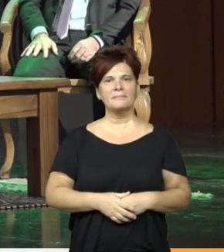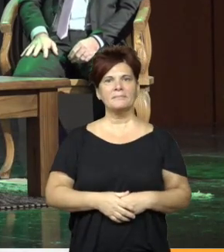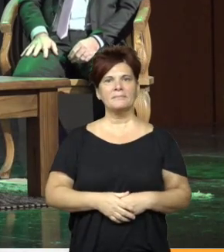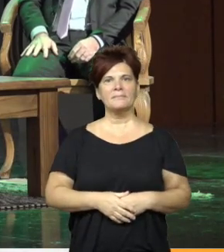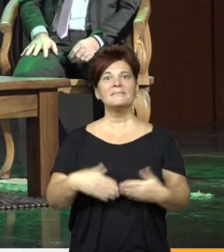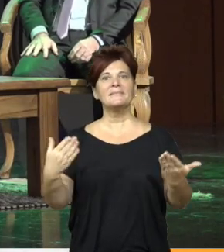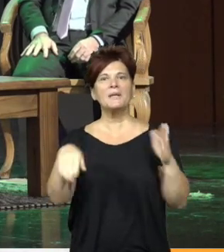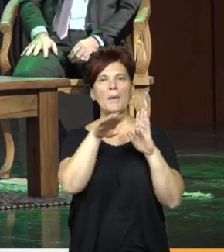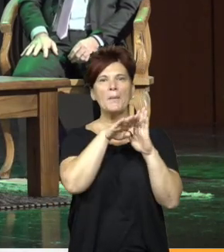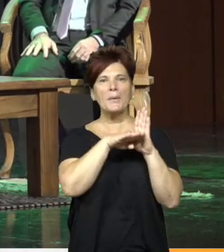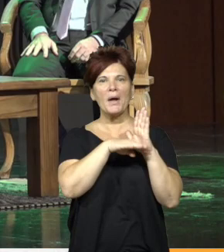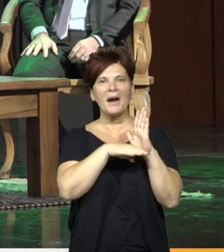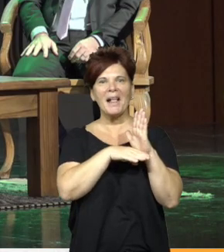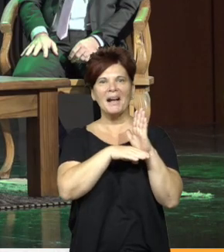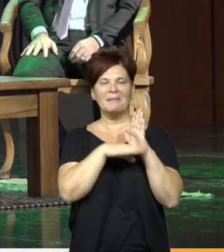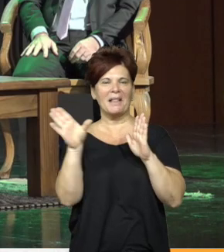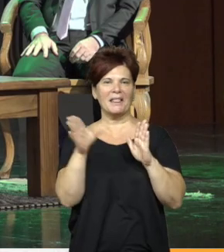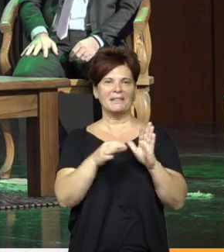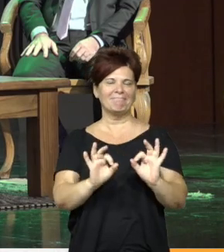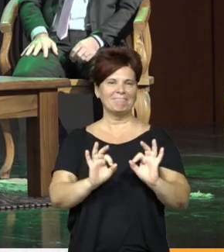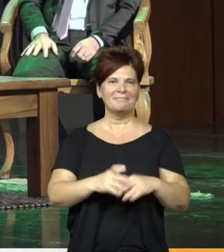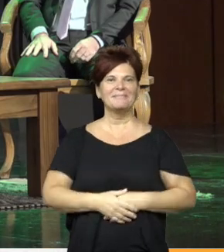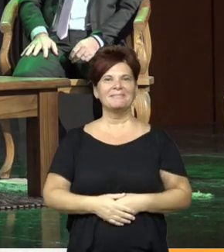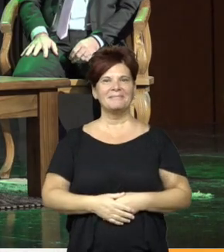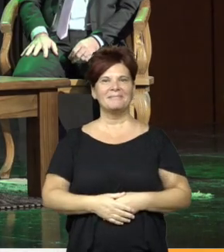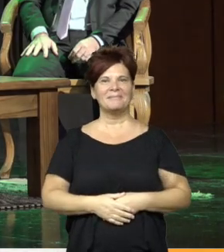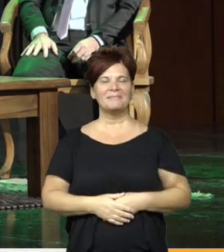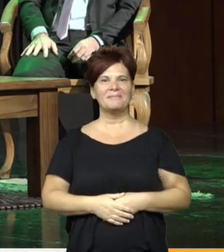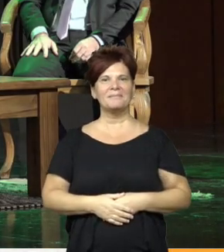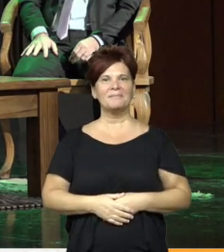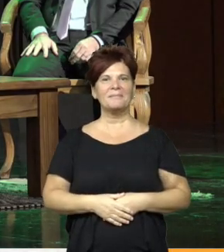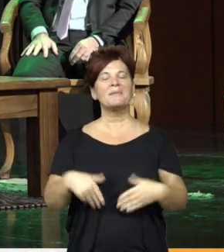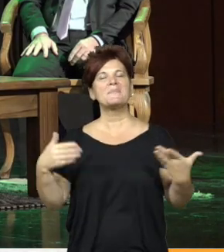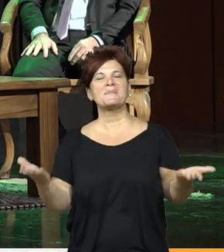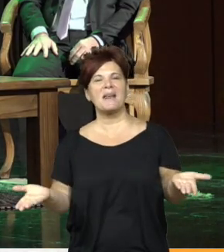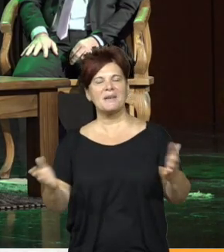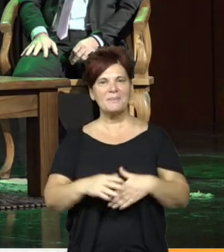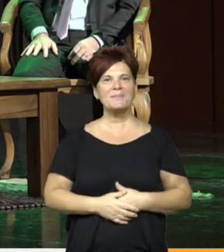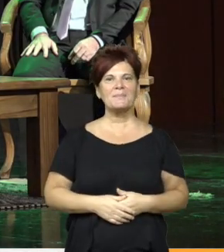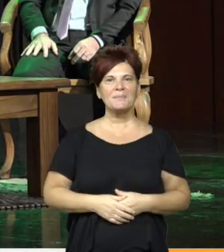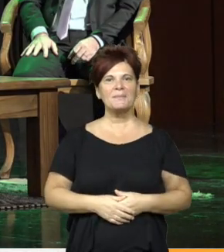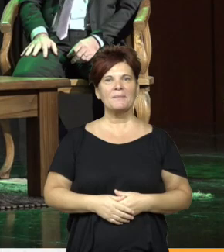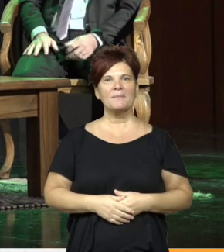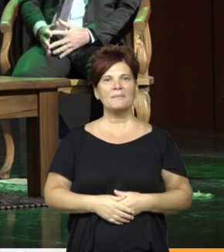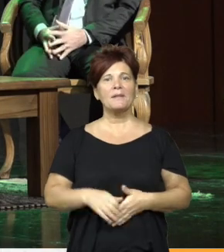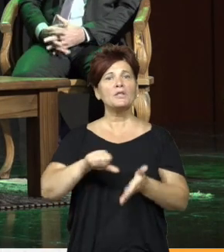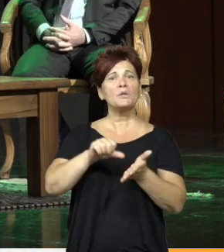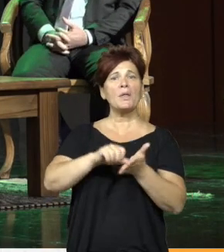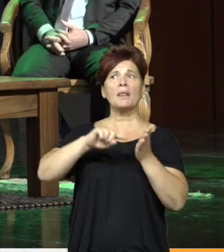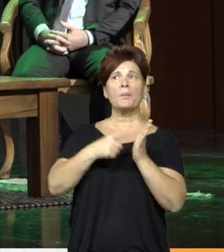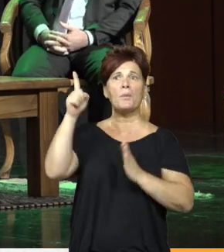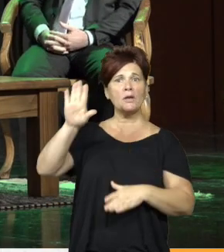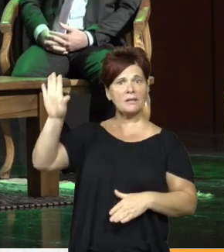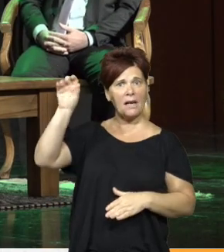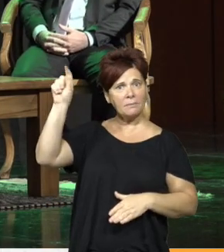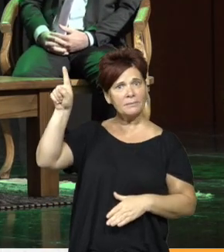Mi programa estaba ella primero en el mío en el mío Bueno de la Ciudad Autónoma de Buenos Aires